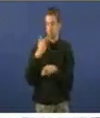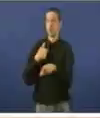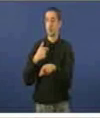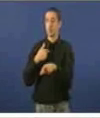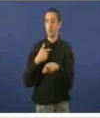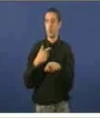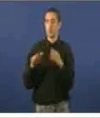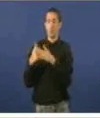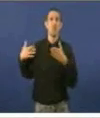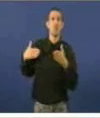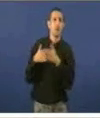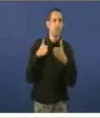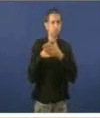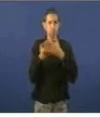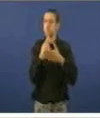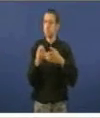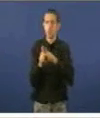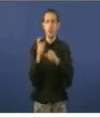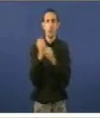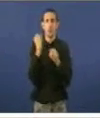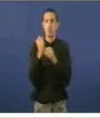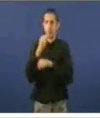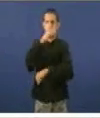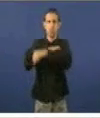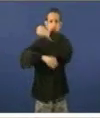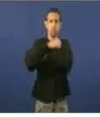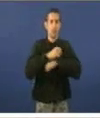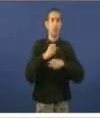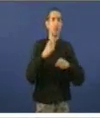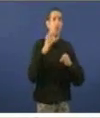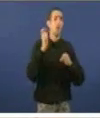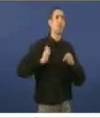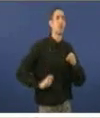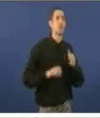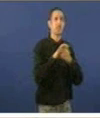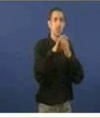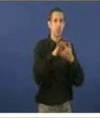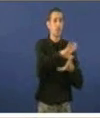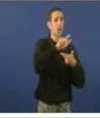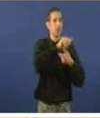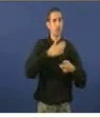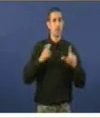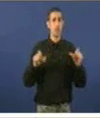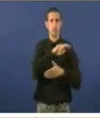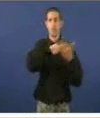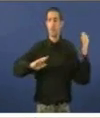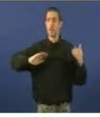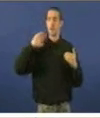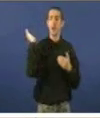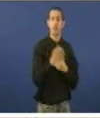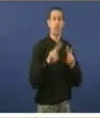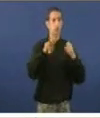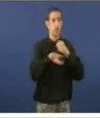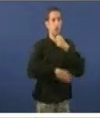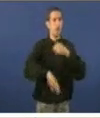difícilmente soportables, o traballo que veñen realizando os profesionales dos servicios informativos da televisión de Galicia, que afecta os criterios de profesionalidade,